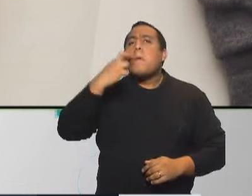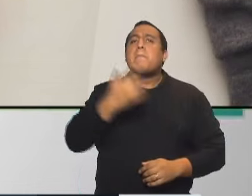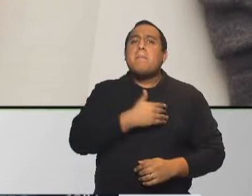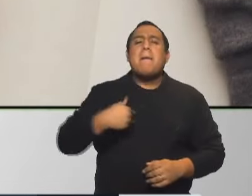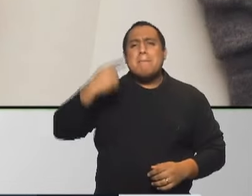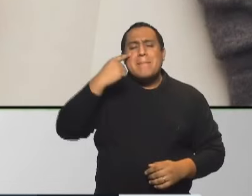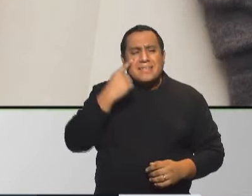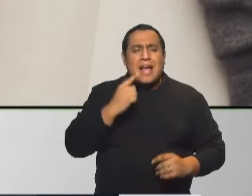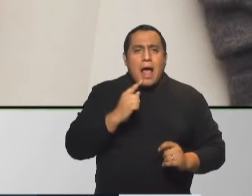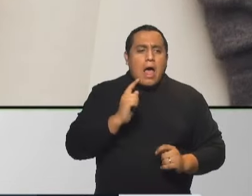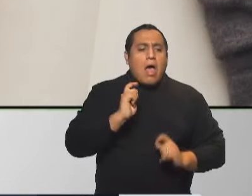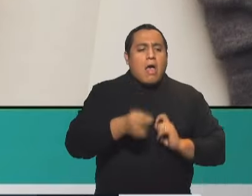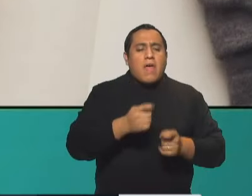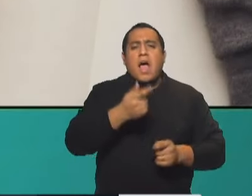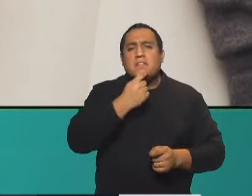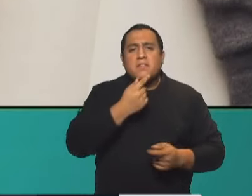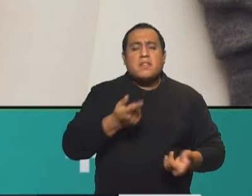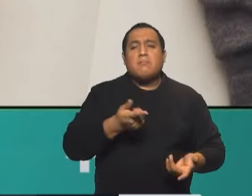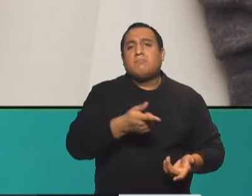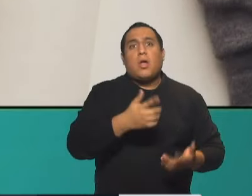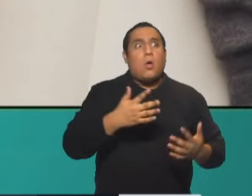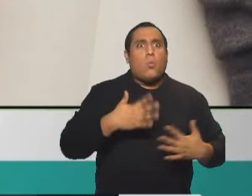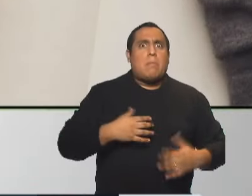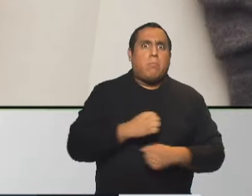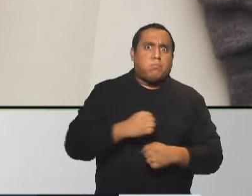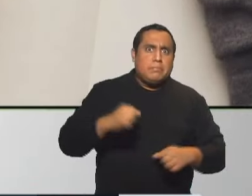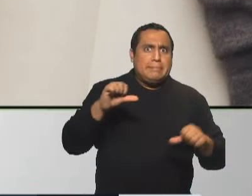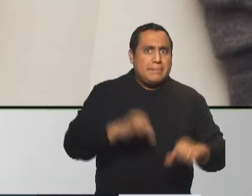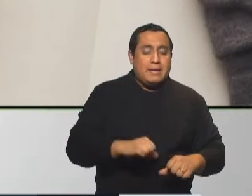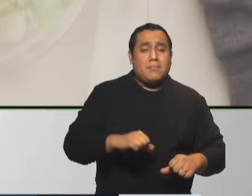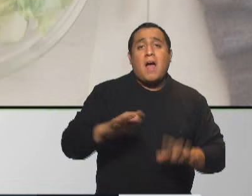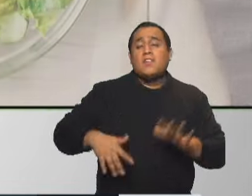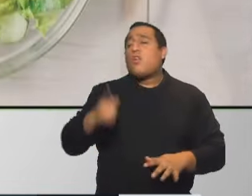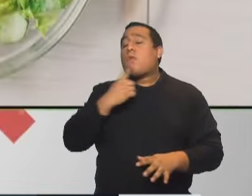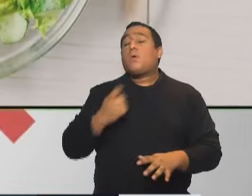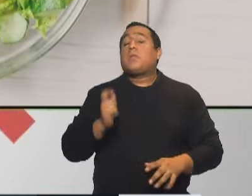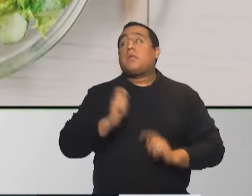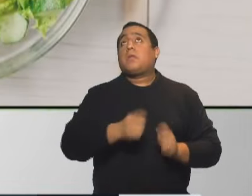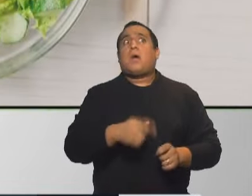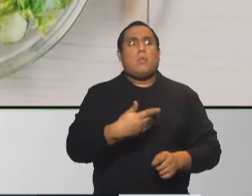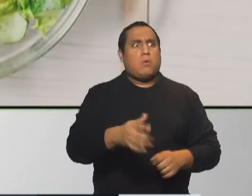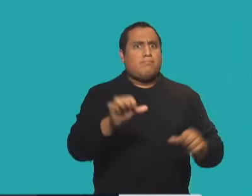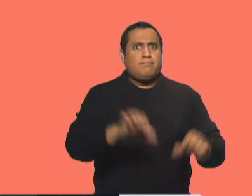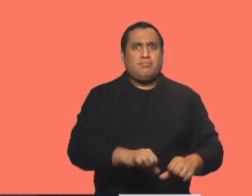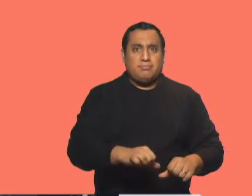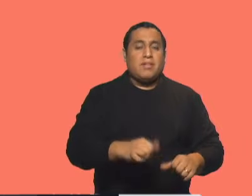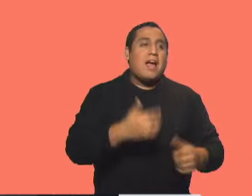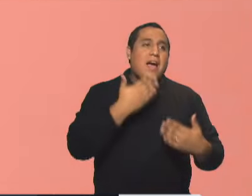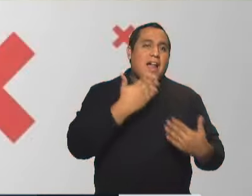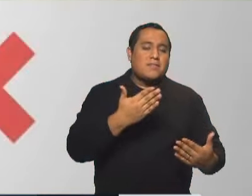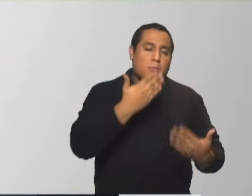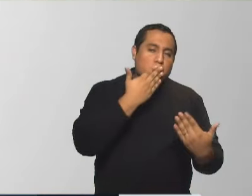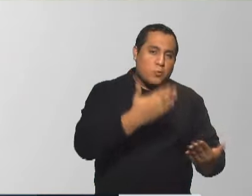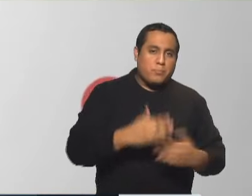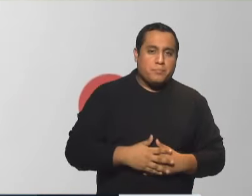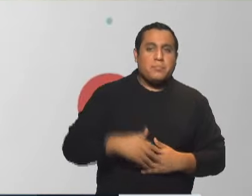definitiva nadie quiere hacerle daño a sus hijos, pero sin darnos cuenta a veces nos mandamos una macana. Te mando un beso, María de Los Ángeles. Gracias. Vamos a hablar de